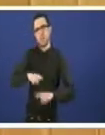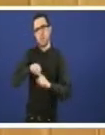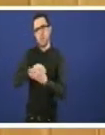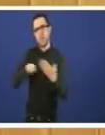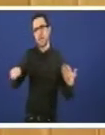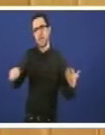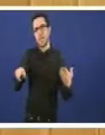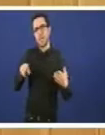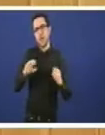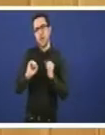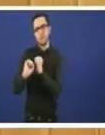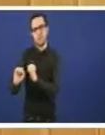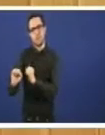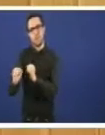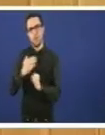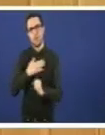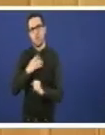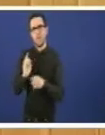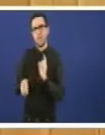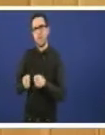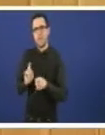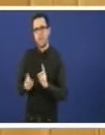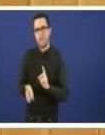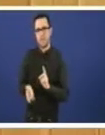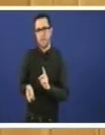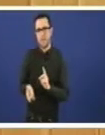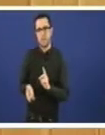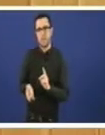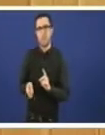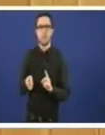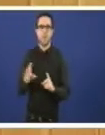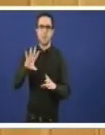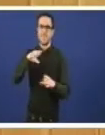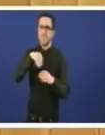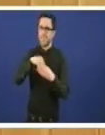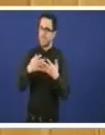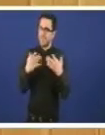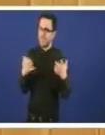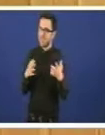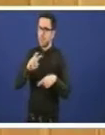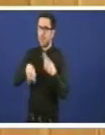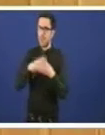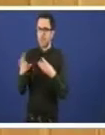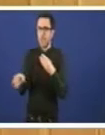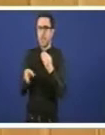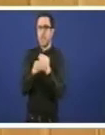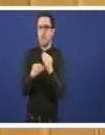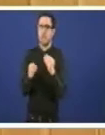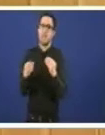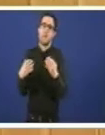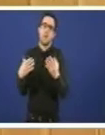directiva iso é o que está na propia enmenda do Partido Popular e me alegaría moito señora